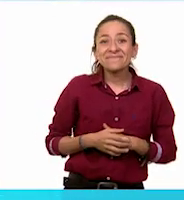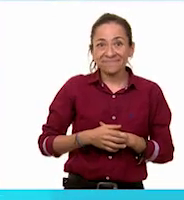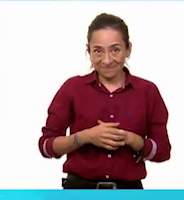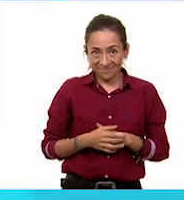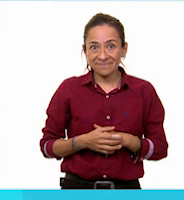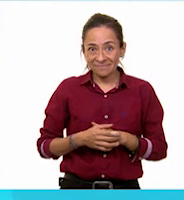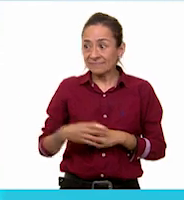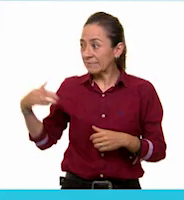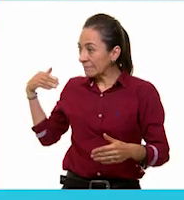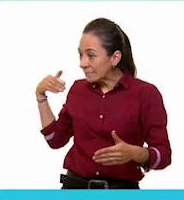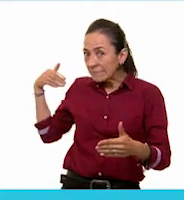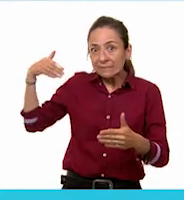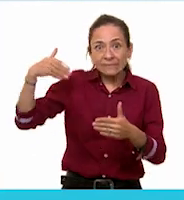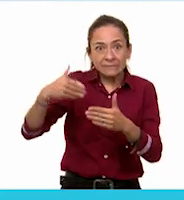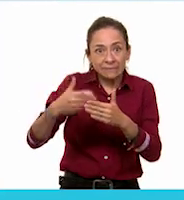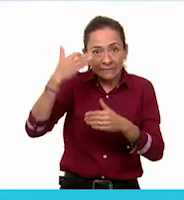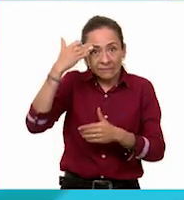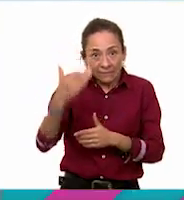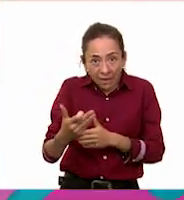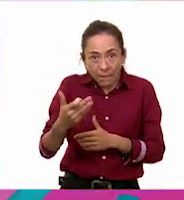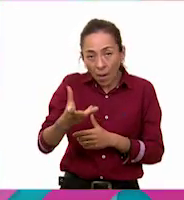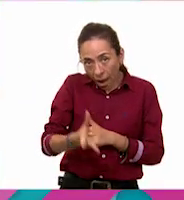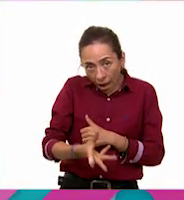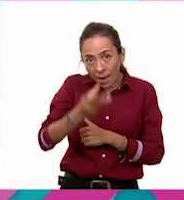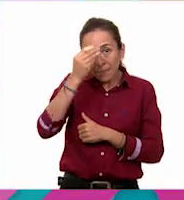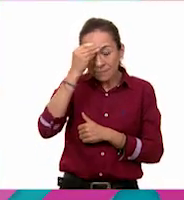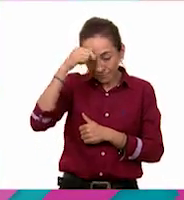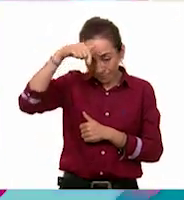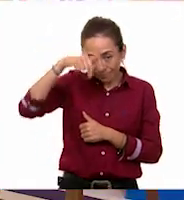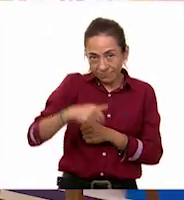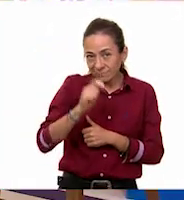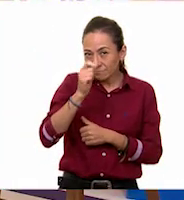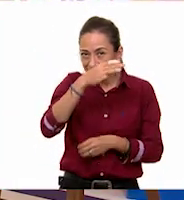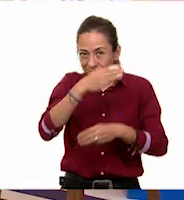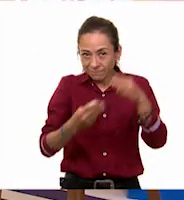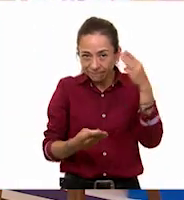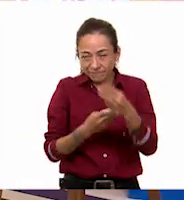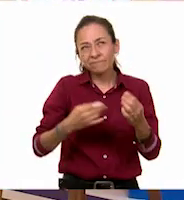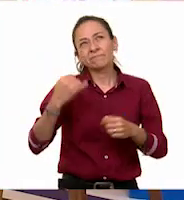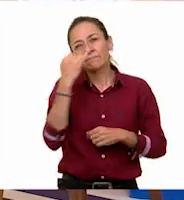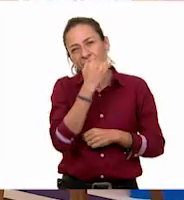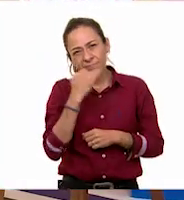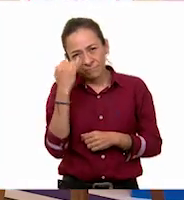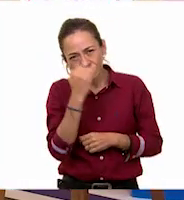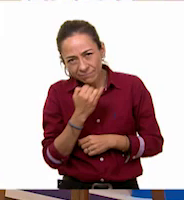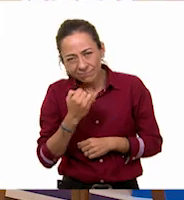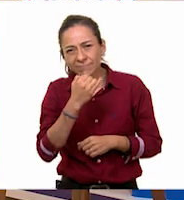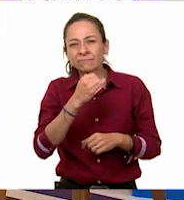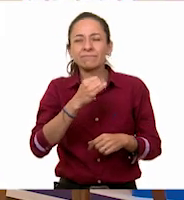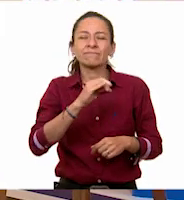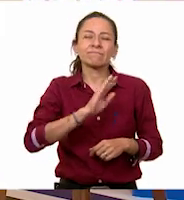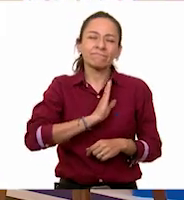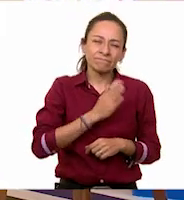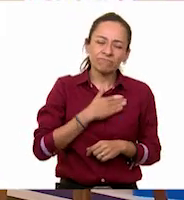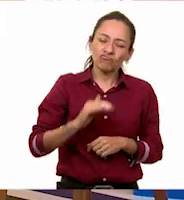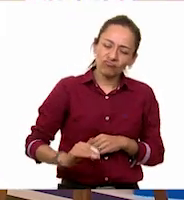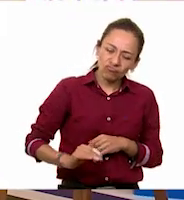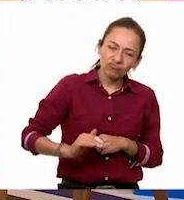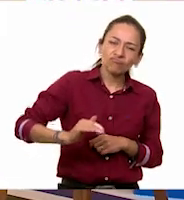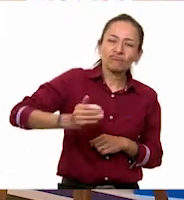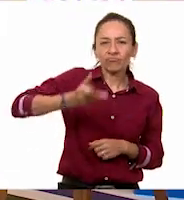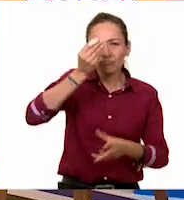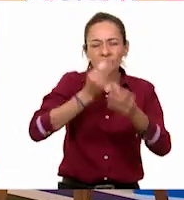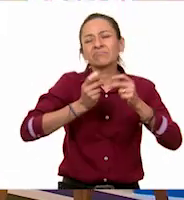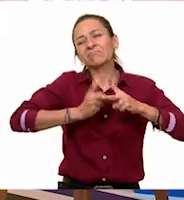lo que hemos aprendido a lo largo de este ciclo escolar en las asignaturas de lengua materna o matemáticas o conocimiento del